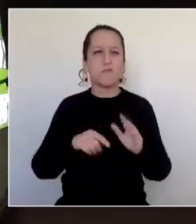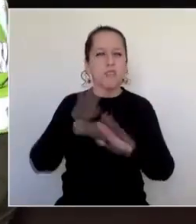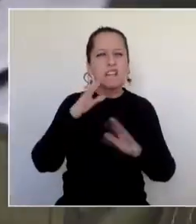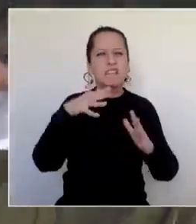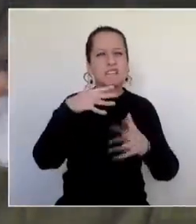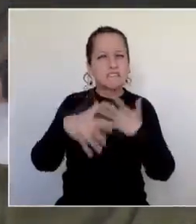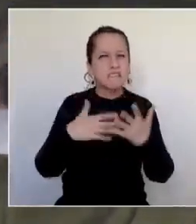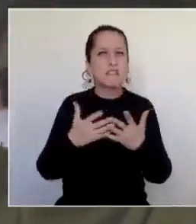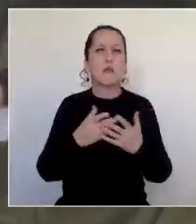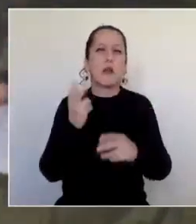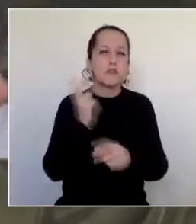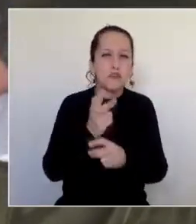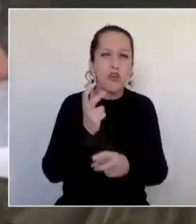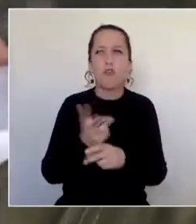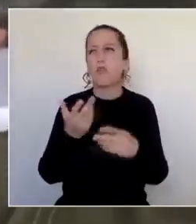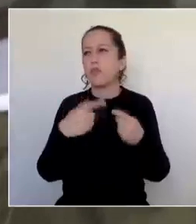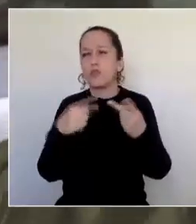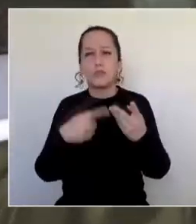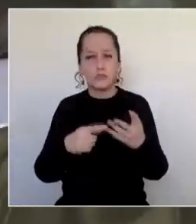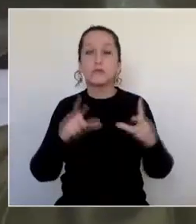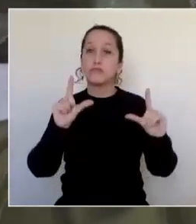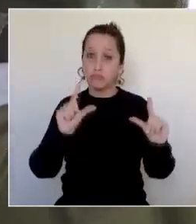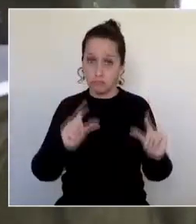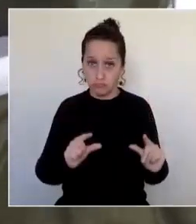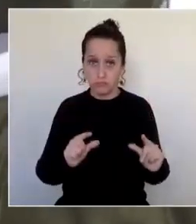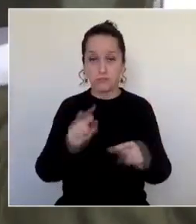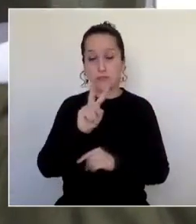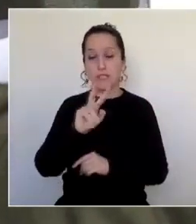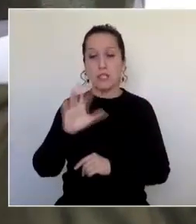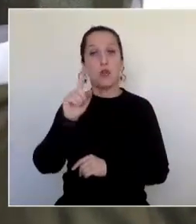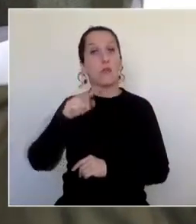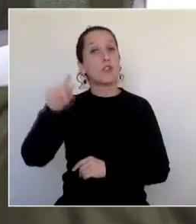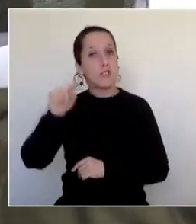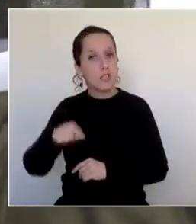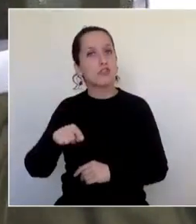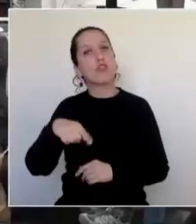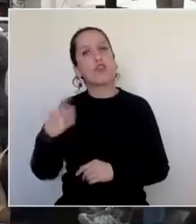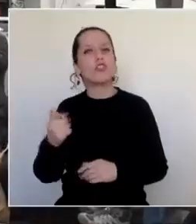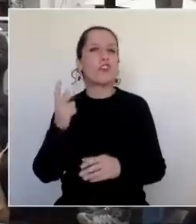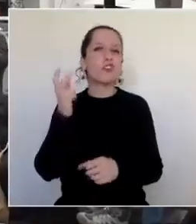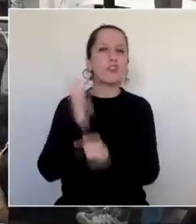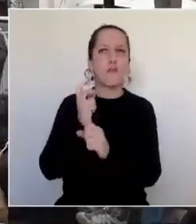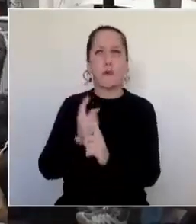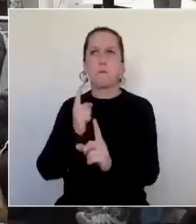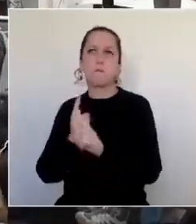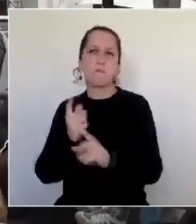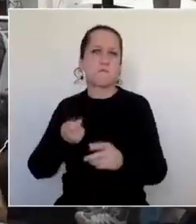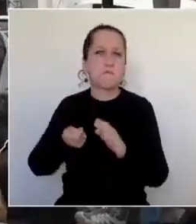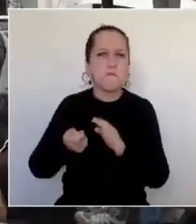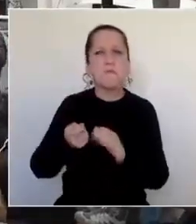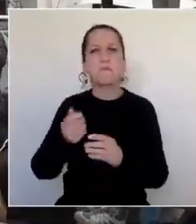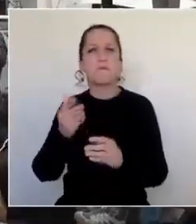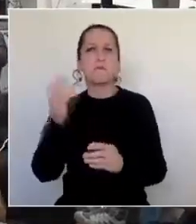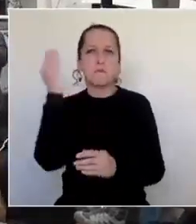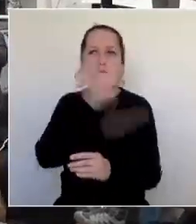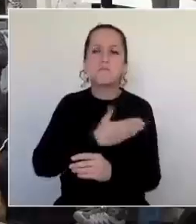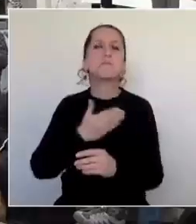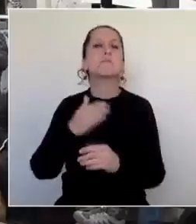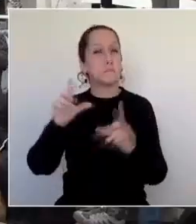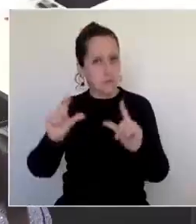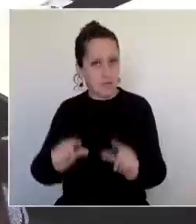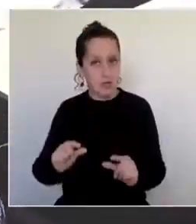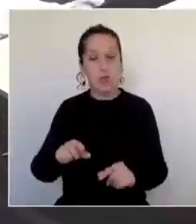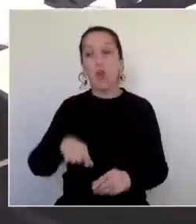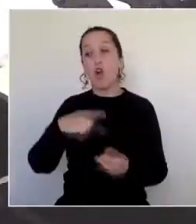connotación contra la propiedad, relevando un descenso del 25% en los delitos de robo con violencia e intimidación y una